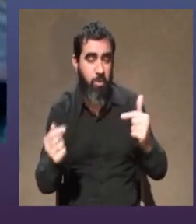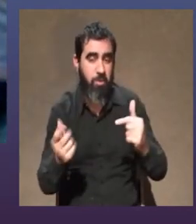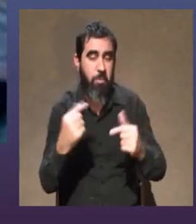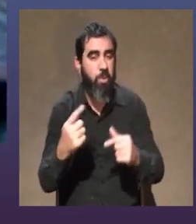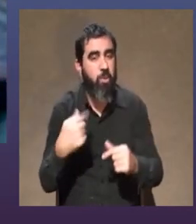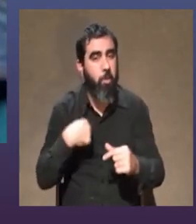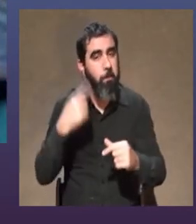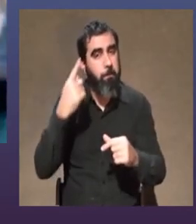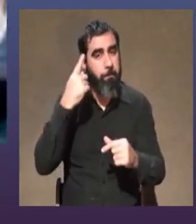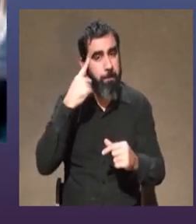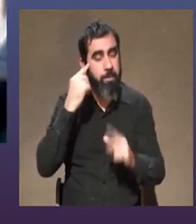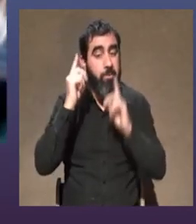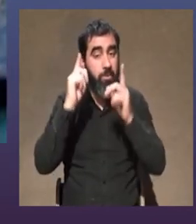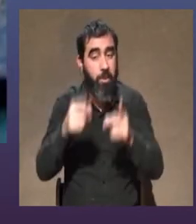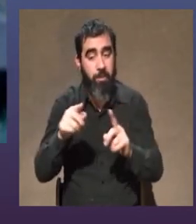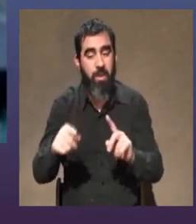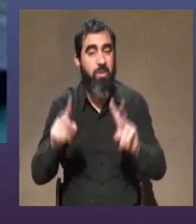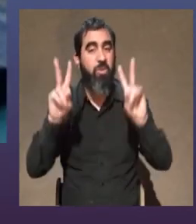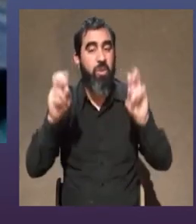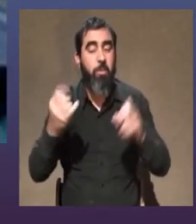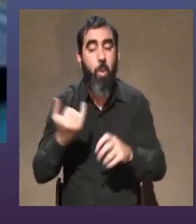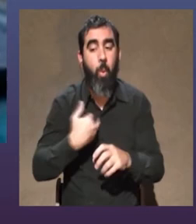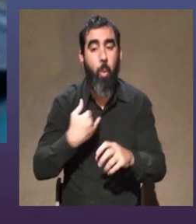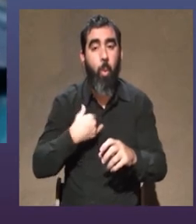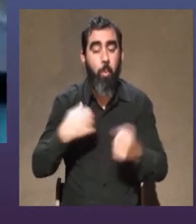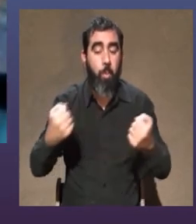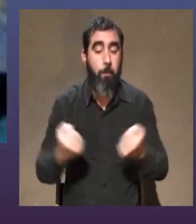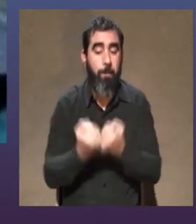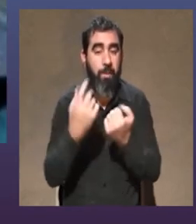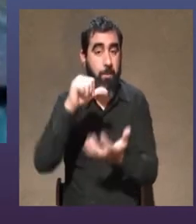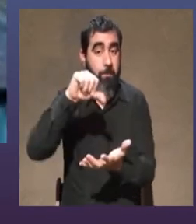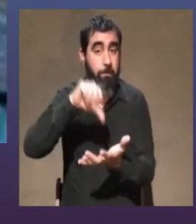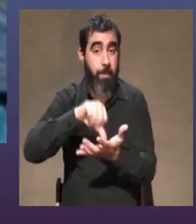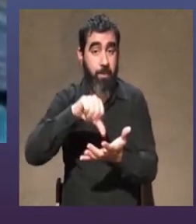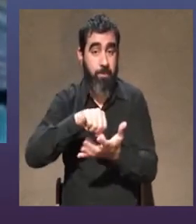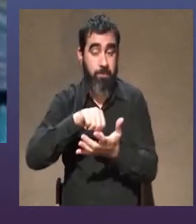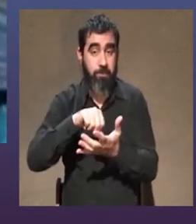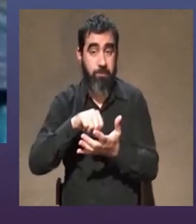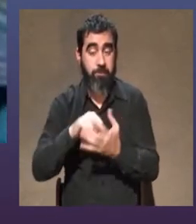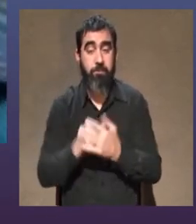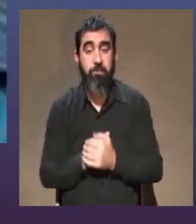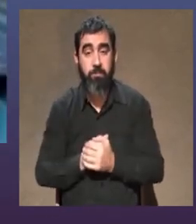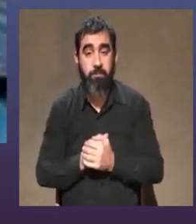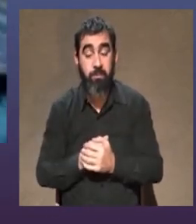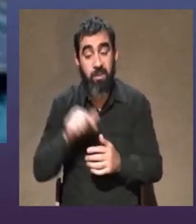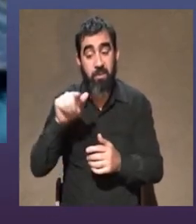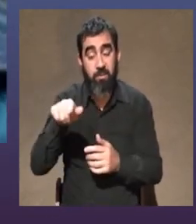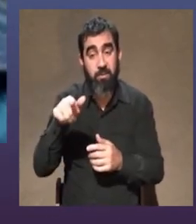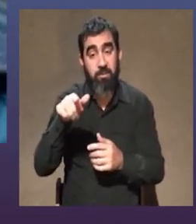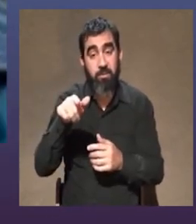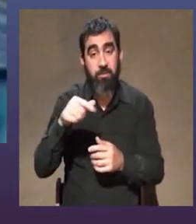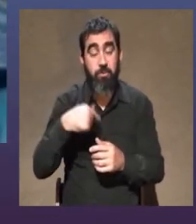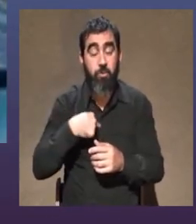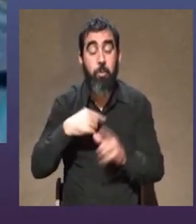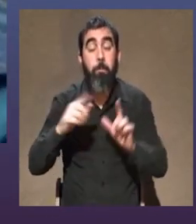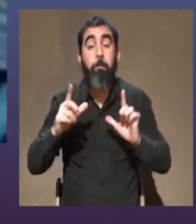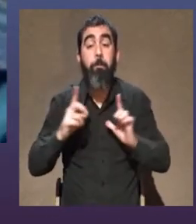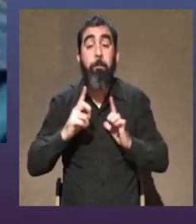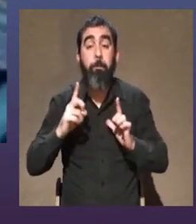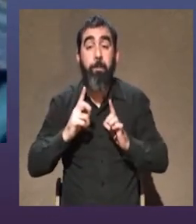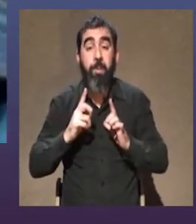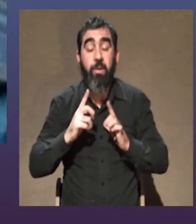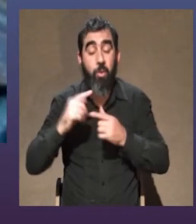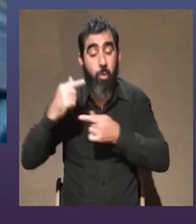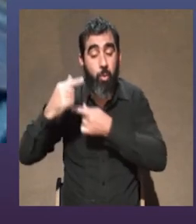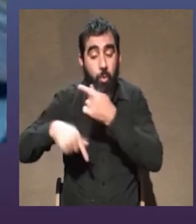lado me parece que también esto tiene que ver con cómo esto impacta en el país en ese sentido espero que esto